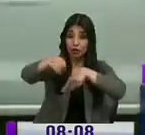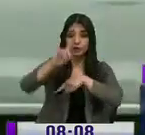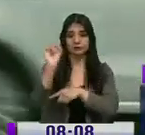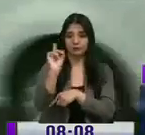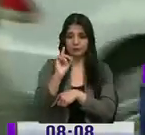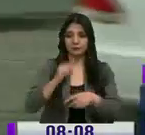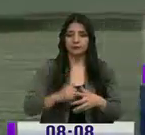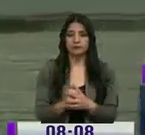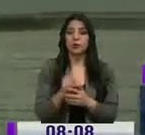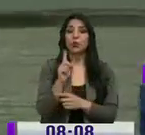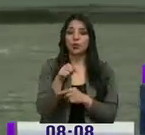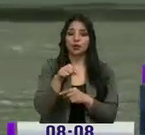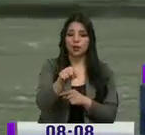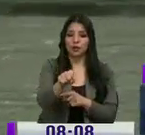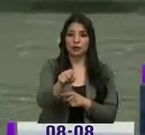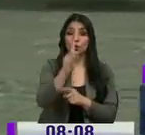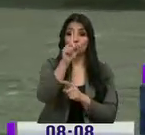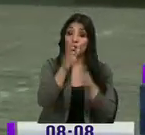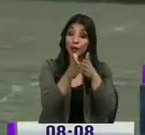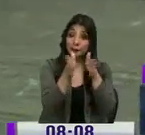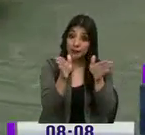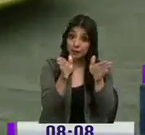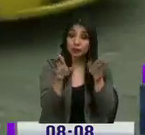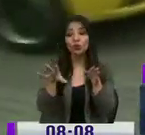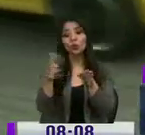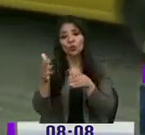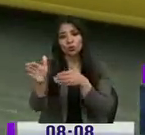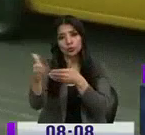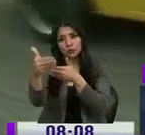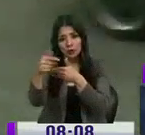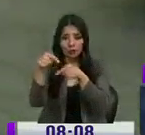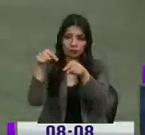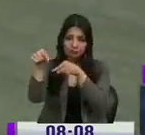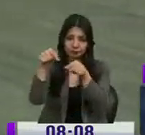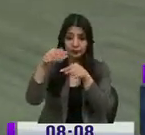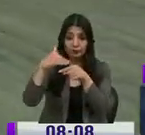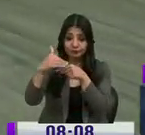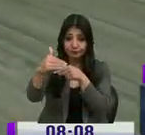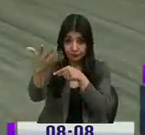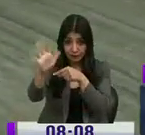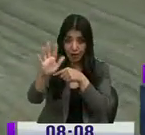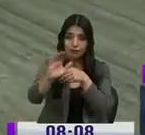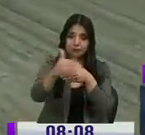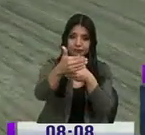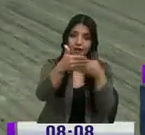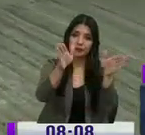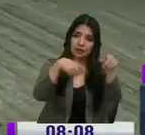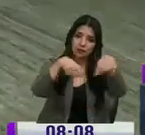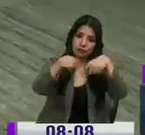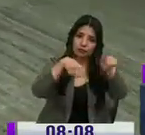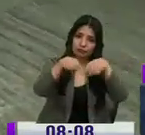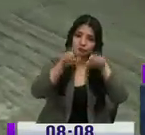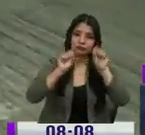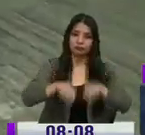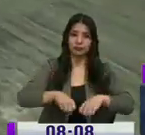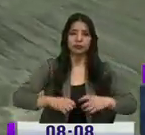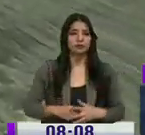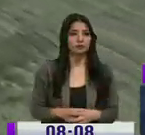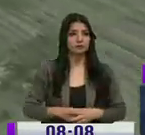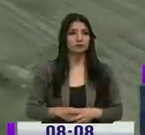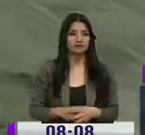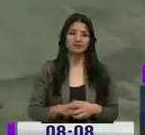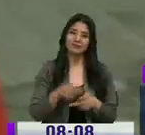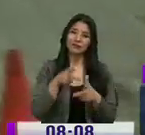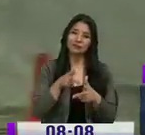calzada de circulación. Siempre dejaremos un carril para que la movilidad sea, aunque sea un poquito